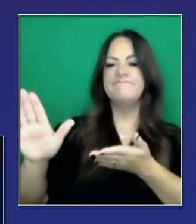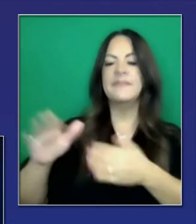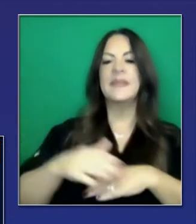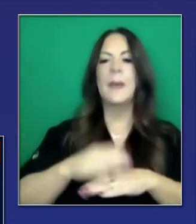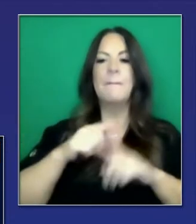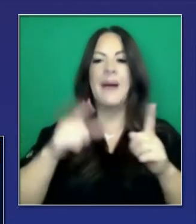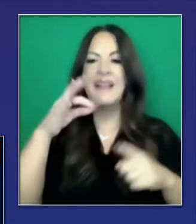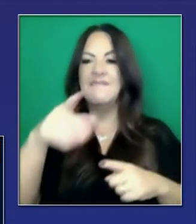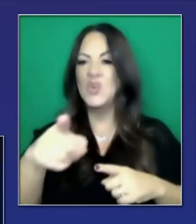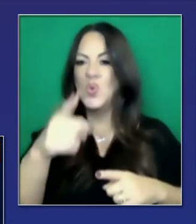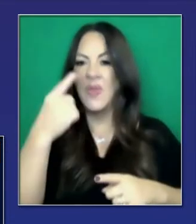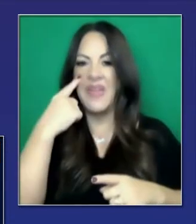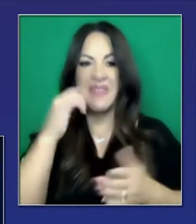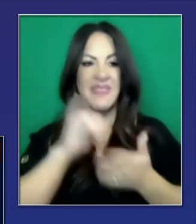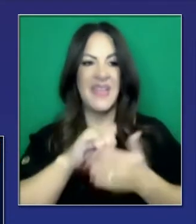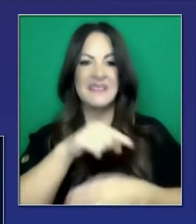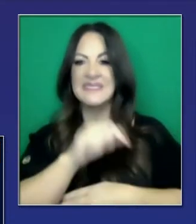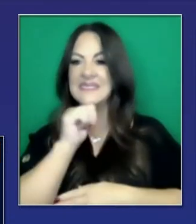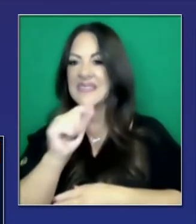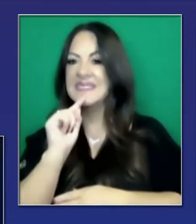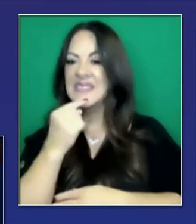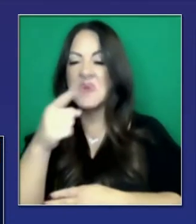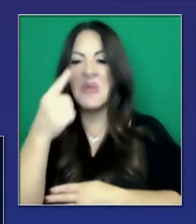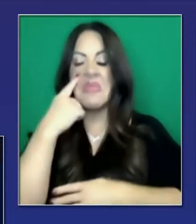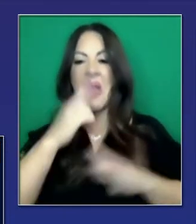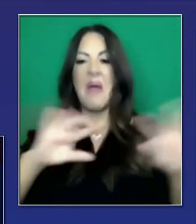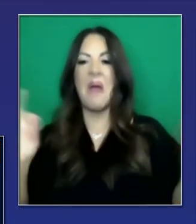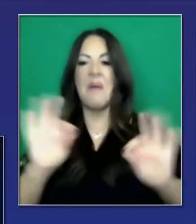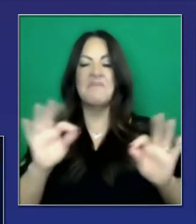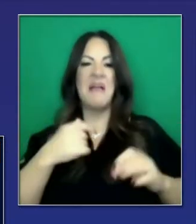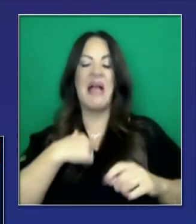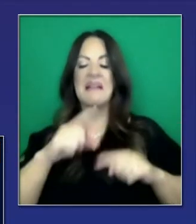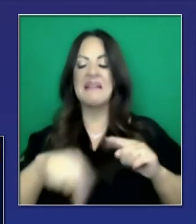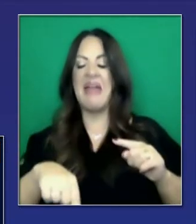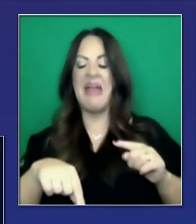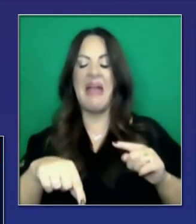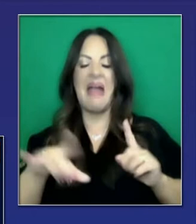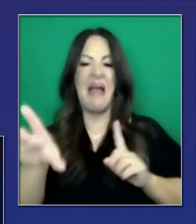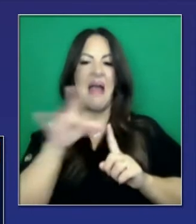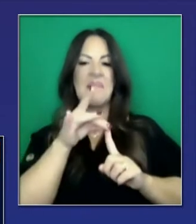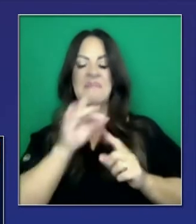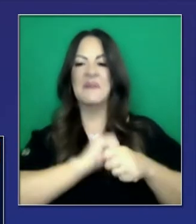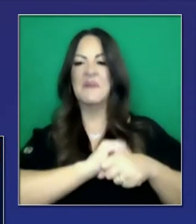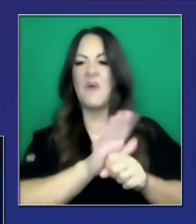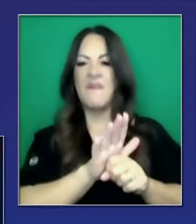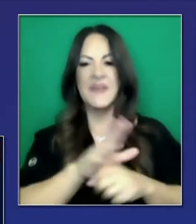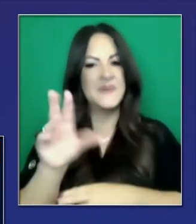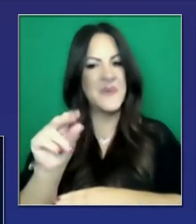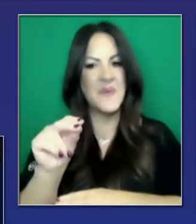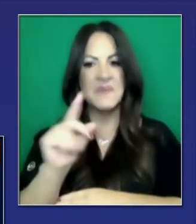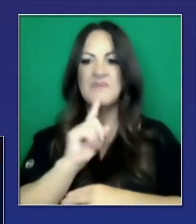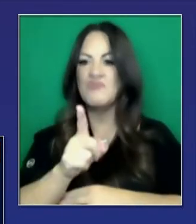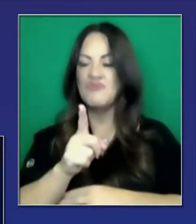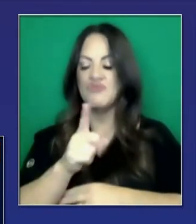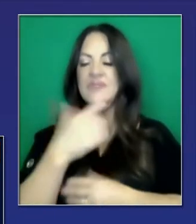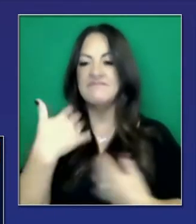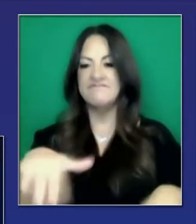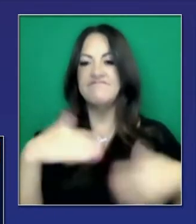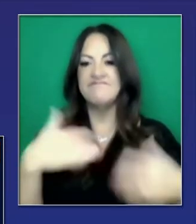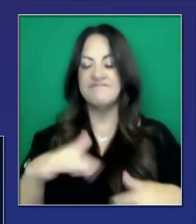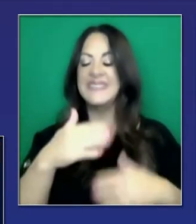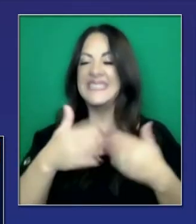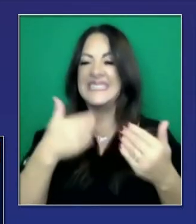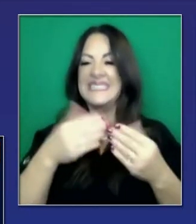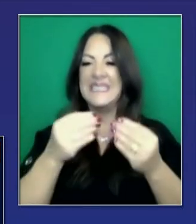esto no le impacta a usted o usted piensa que es inmune por el impacto del COVID, pero hay un impacto directo sobre la